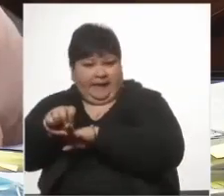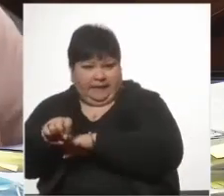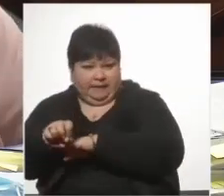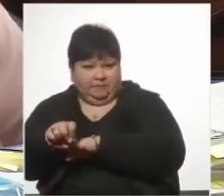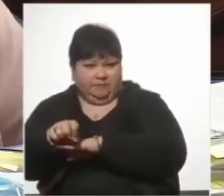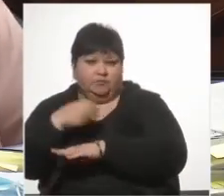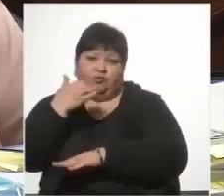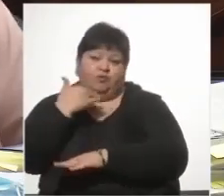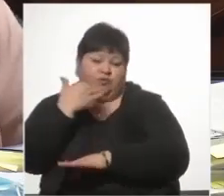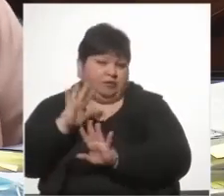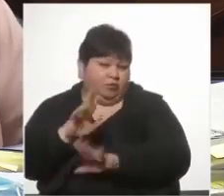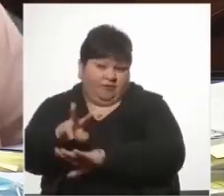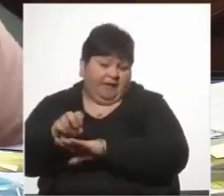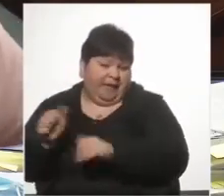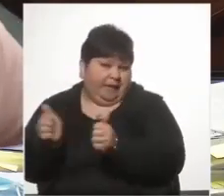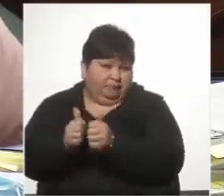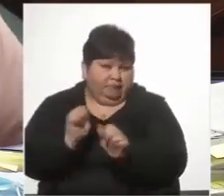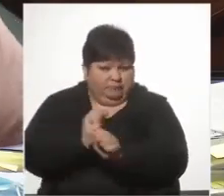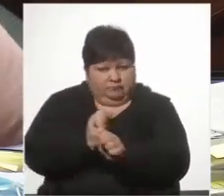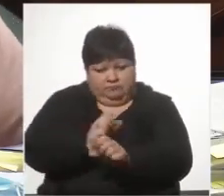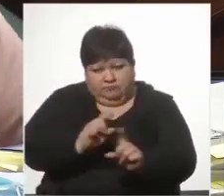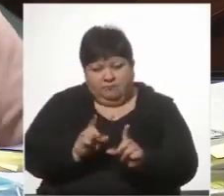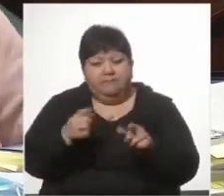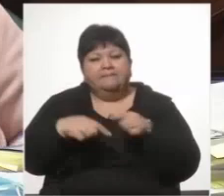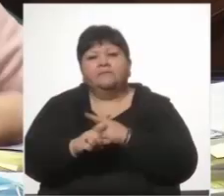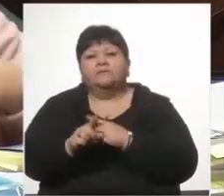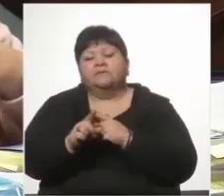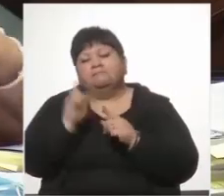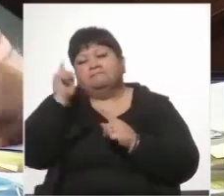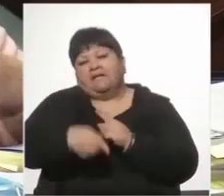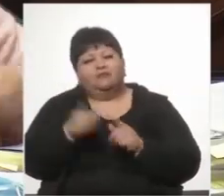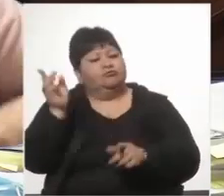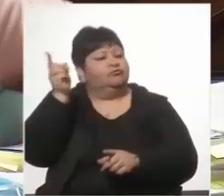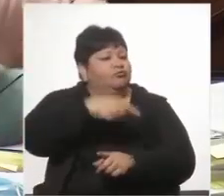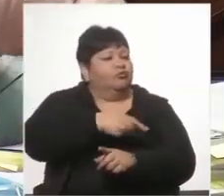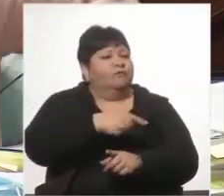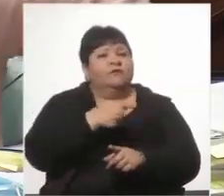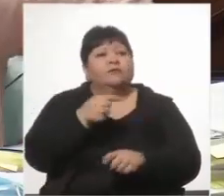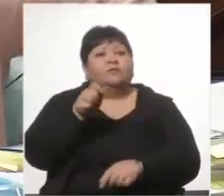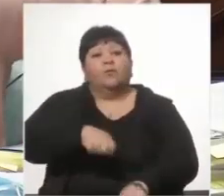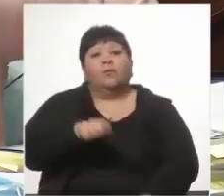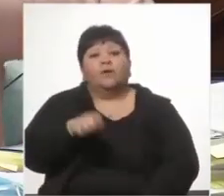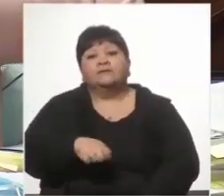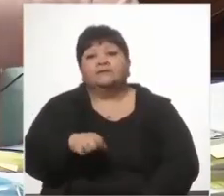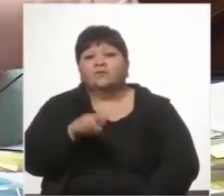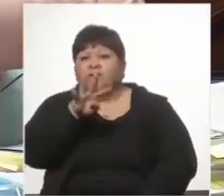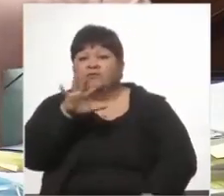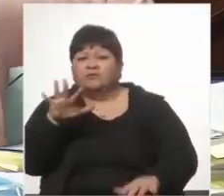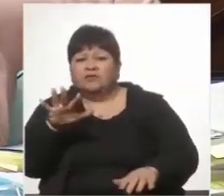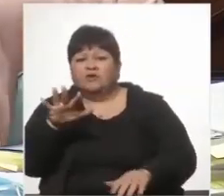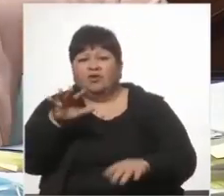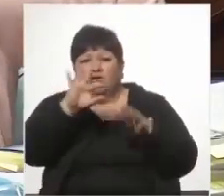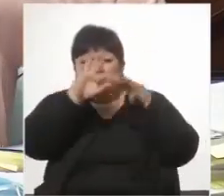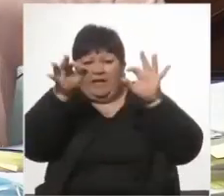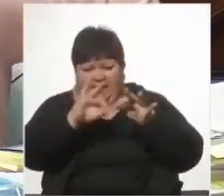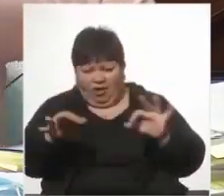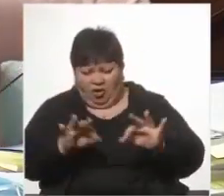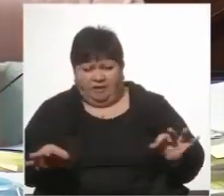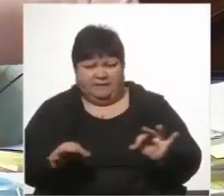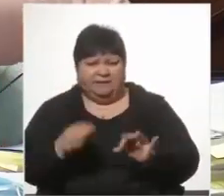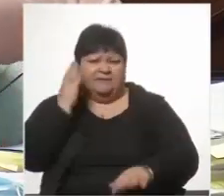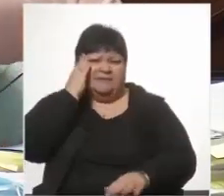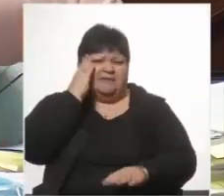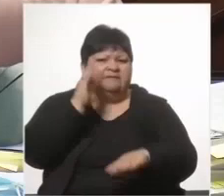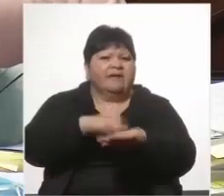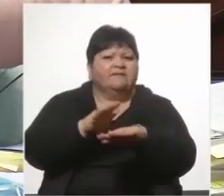yo no ejercí con la fiscalía mandando sobre los jueces cuatro o cinco renglones se le pone en conocimiento